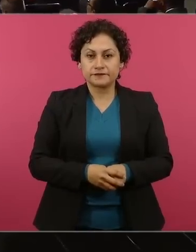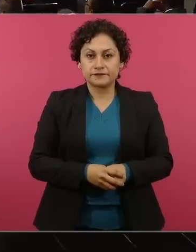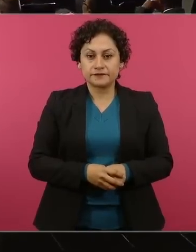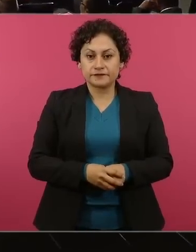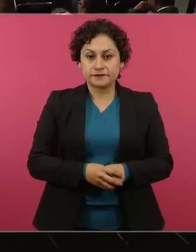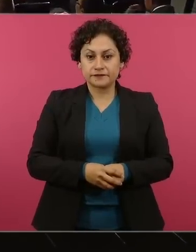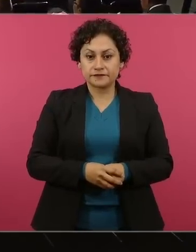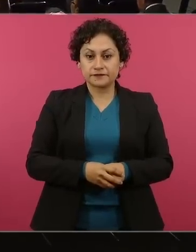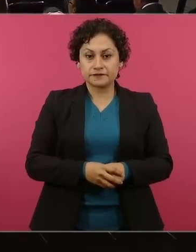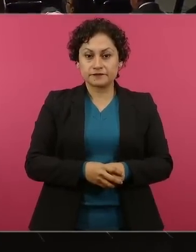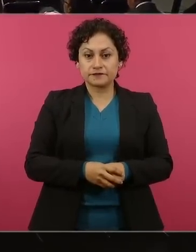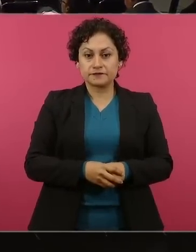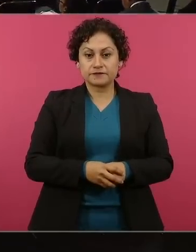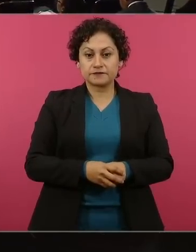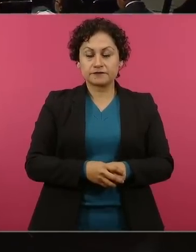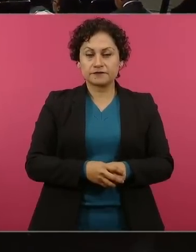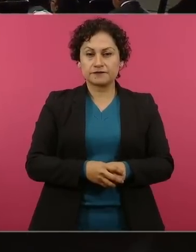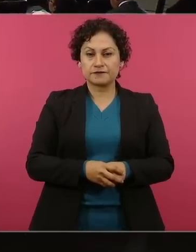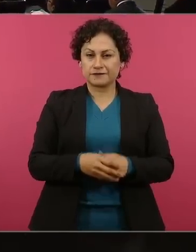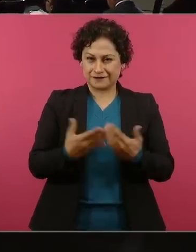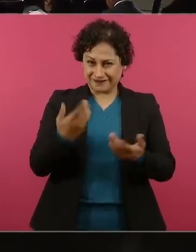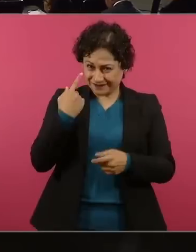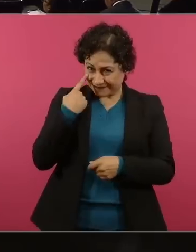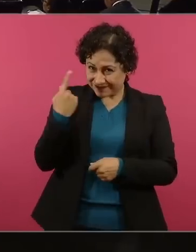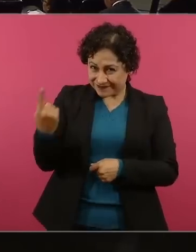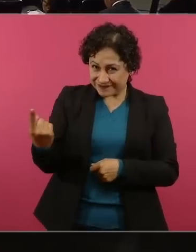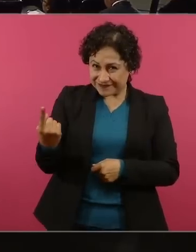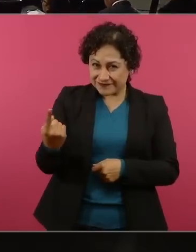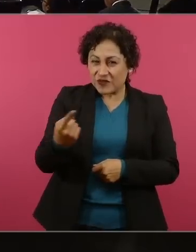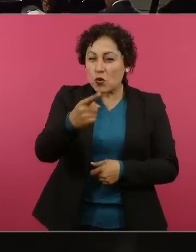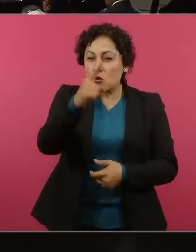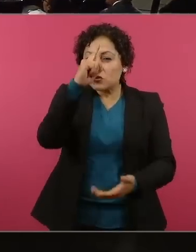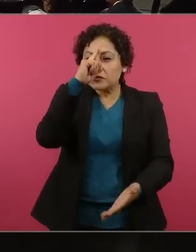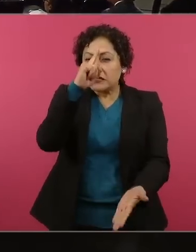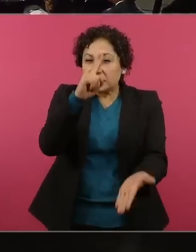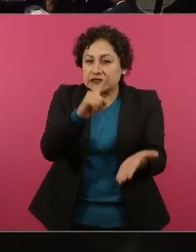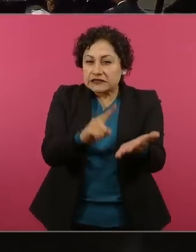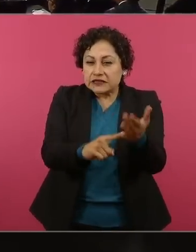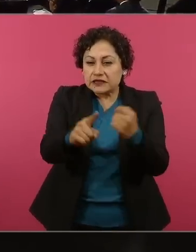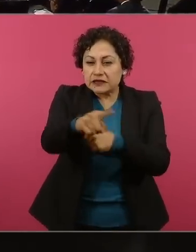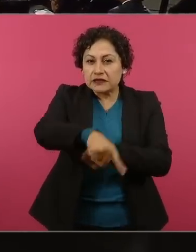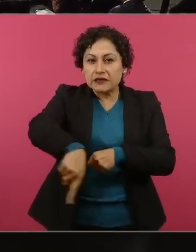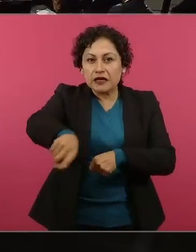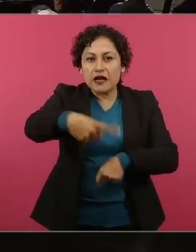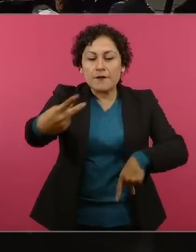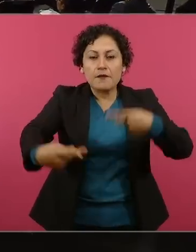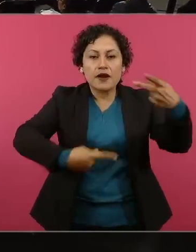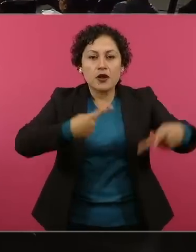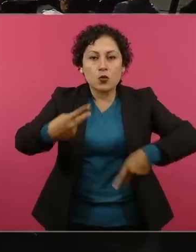¿ustedes creen que si yo escucho que me están preguntando sobre eso